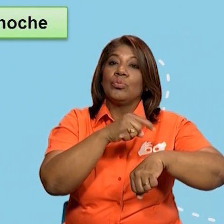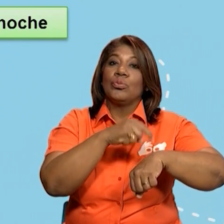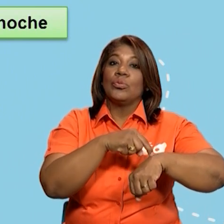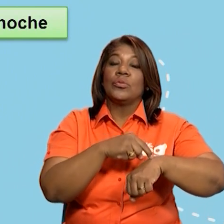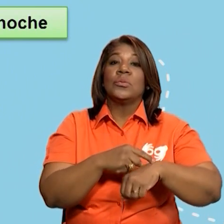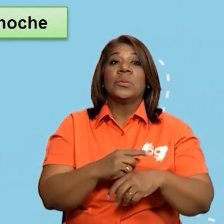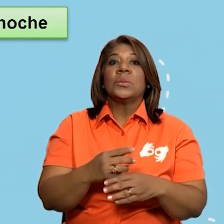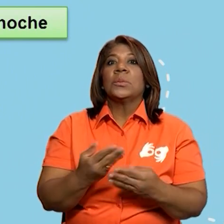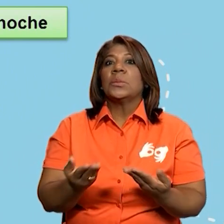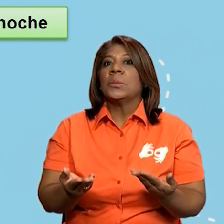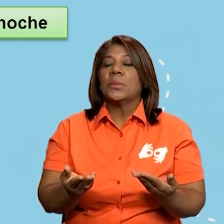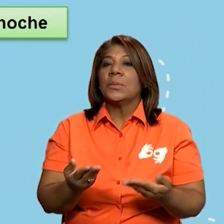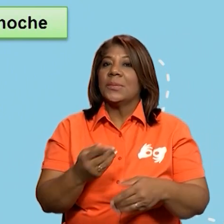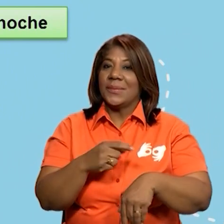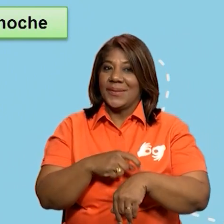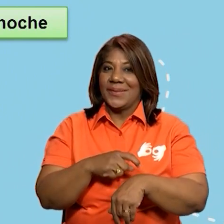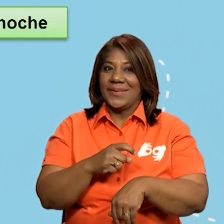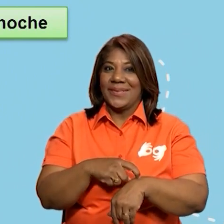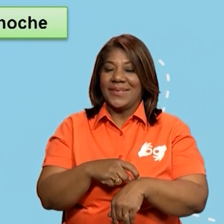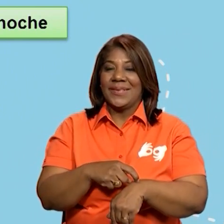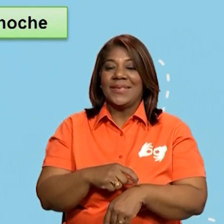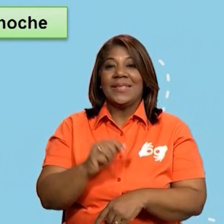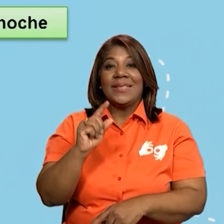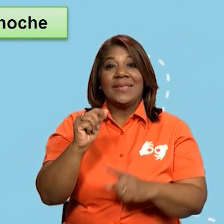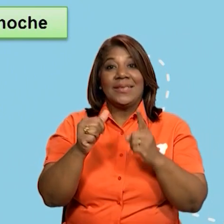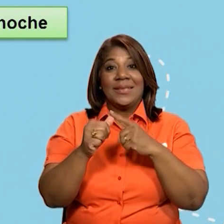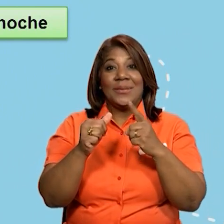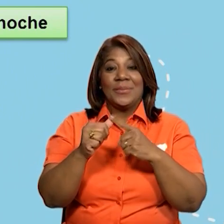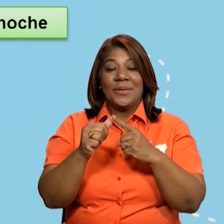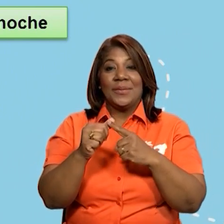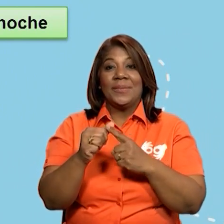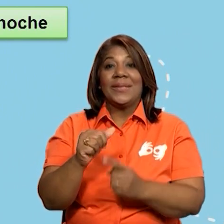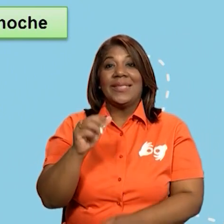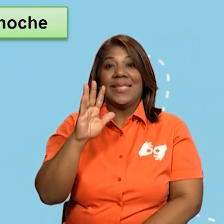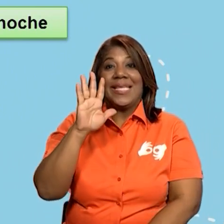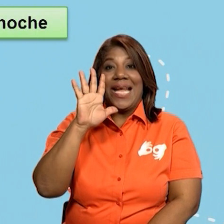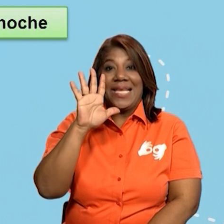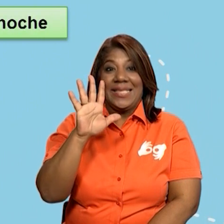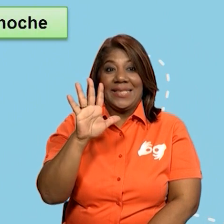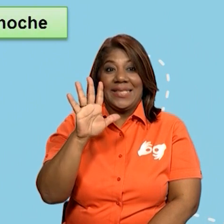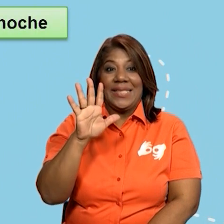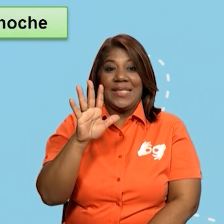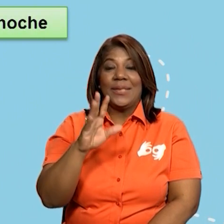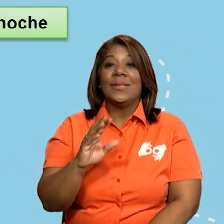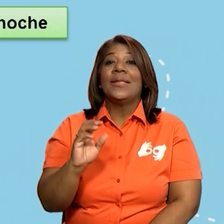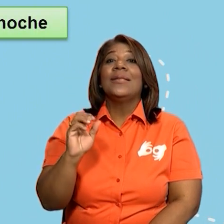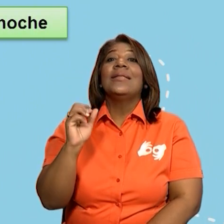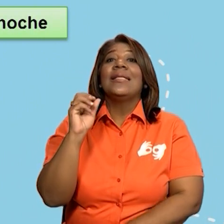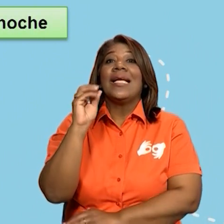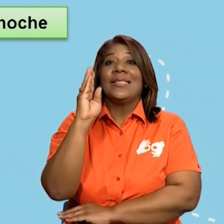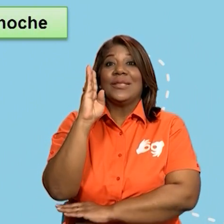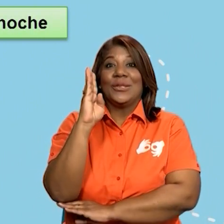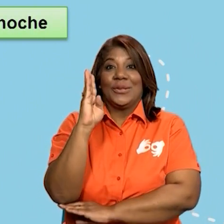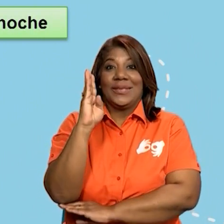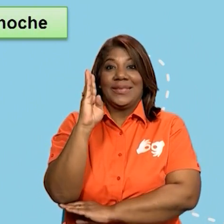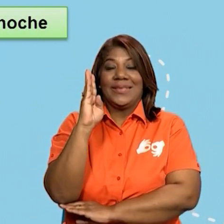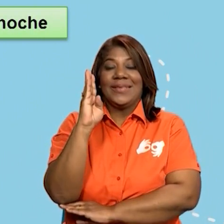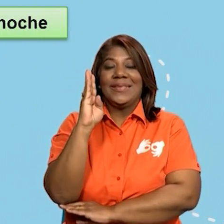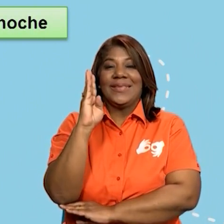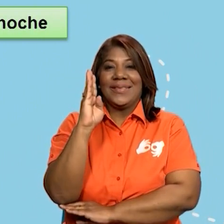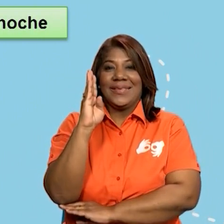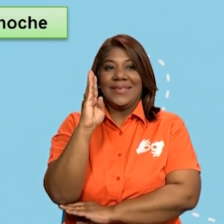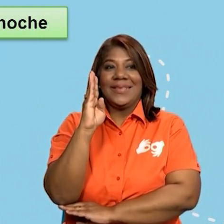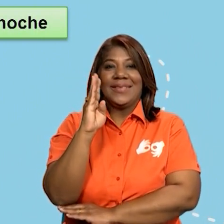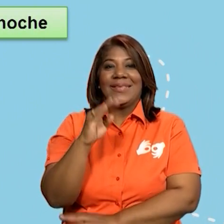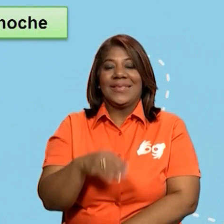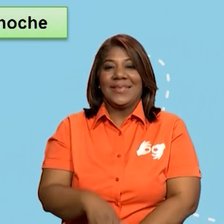la hora. La hora del primer reloj es las 5 y del segundo las 12 en